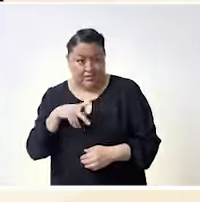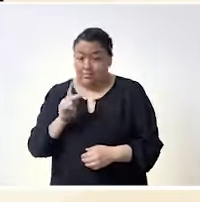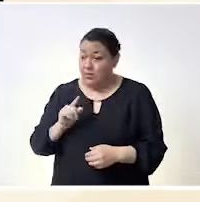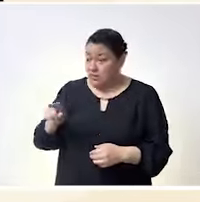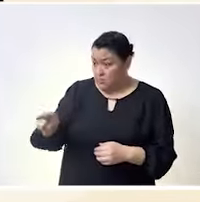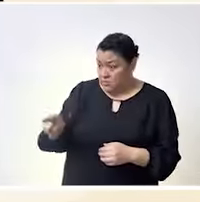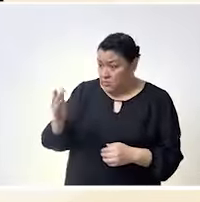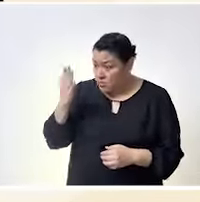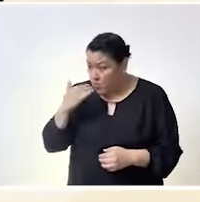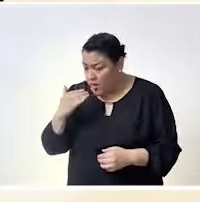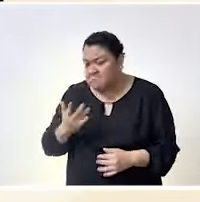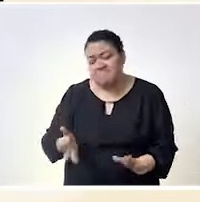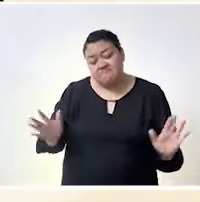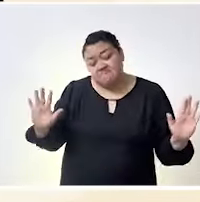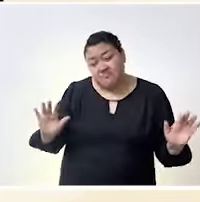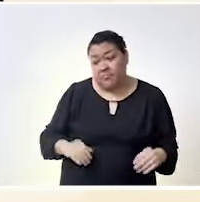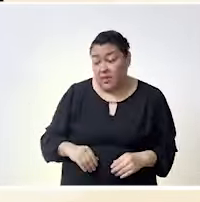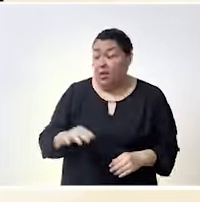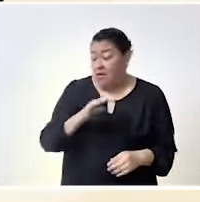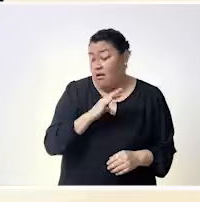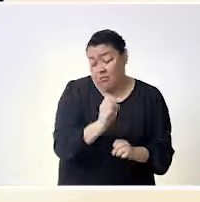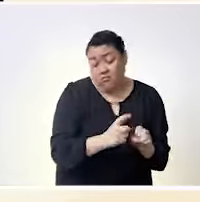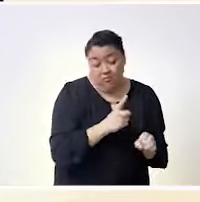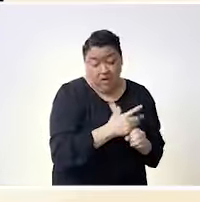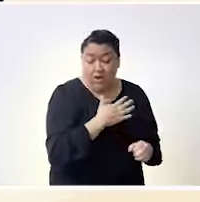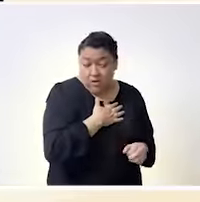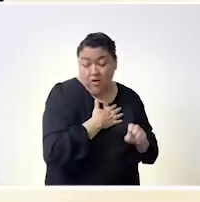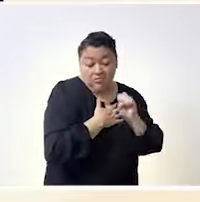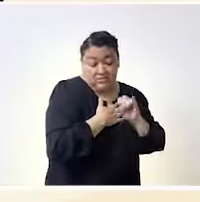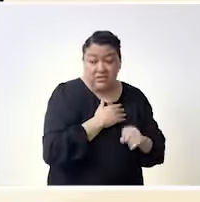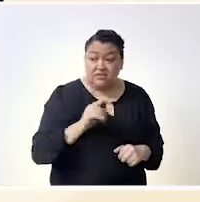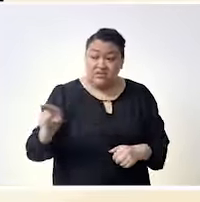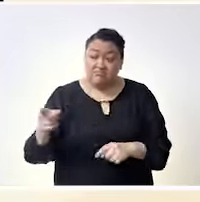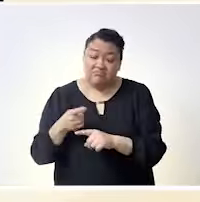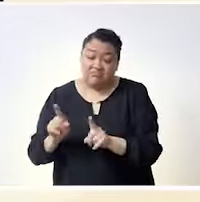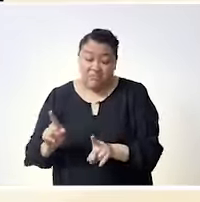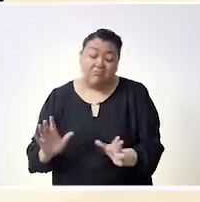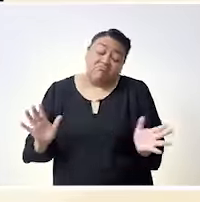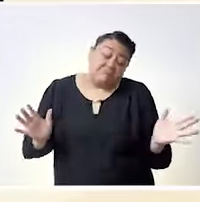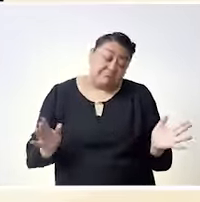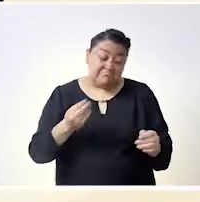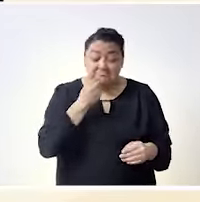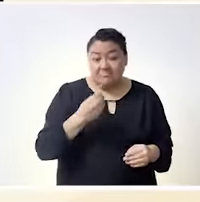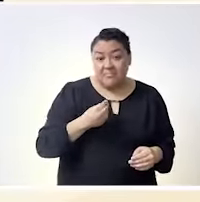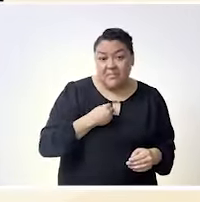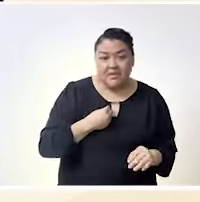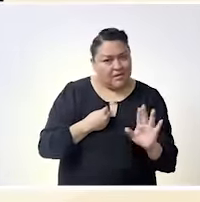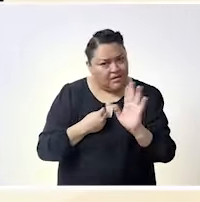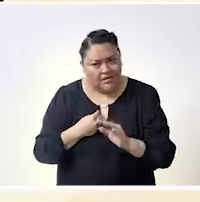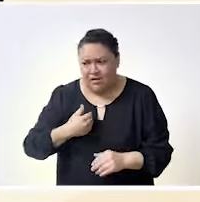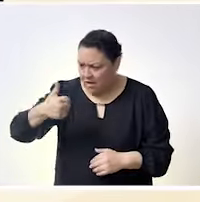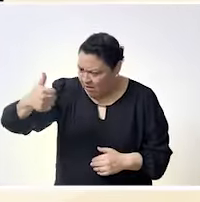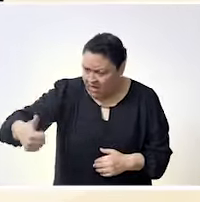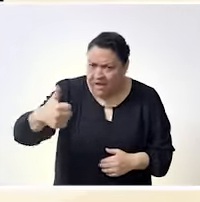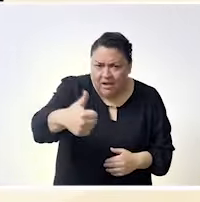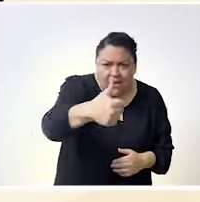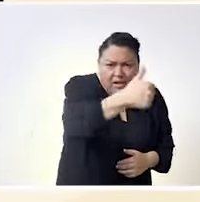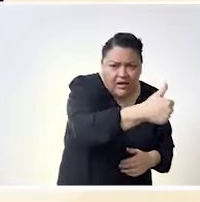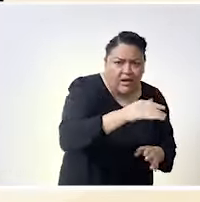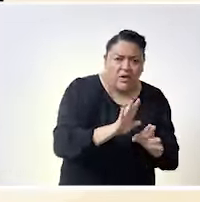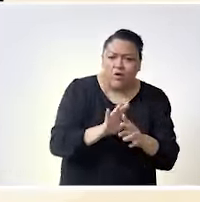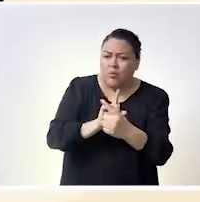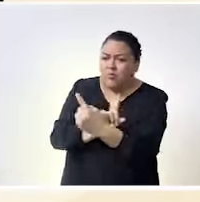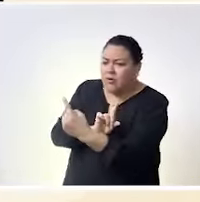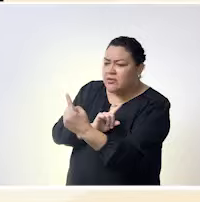entonces ¿cómo es posible que en el tuyo no las tengas? si sí las hay veamos las diferentes realidades en las que vivimos y